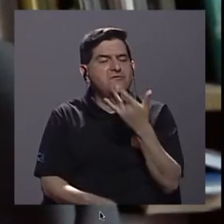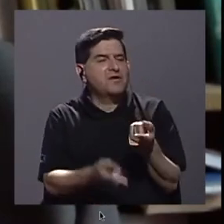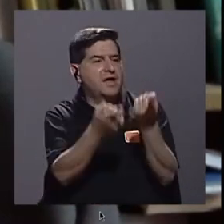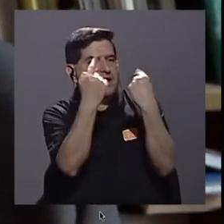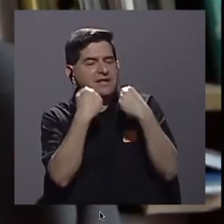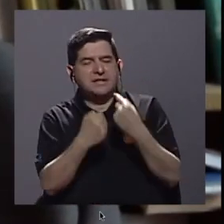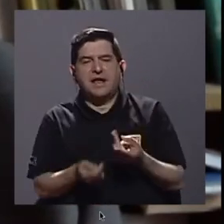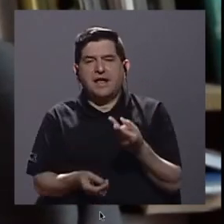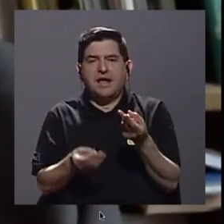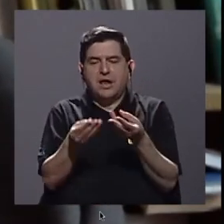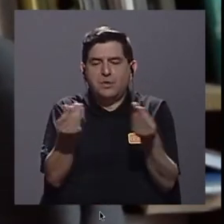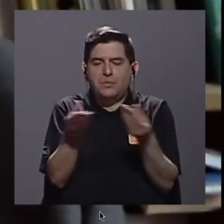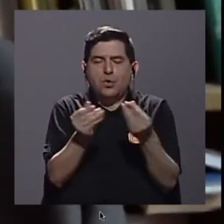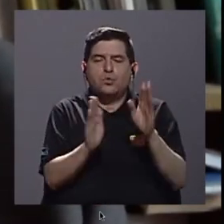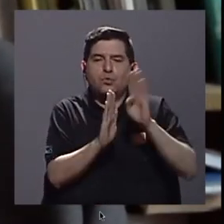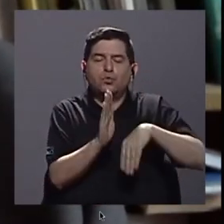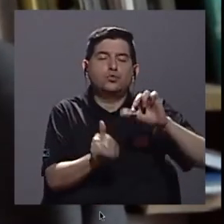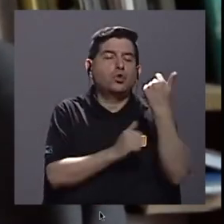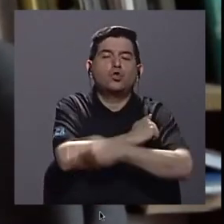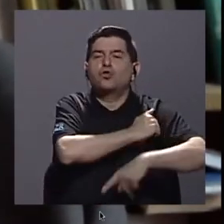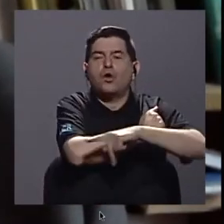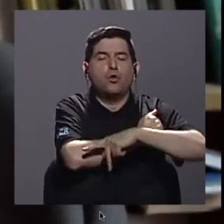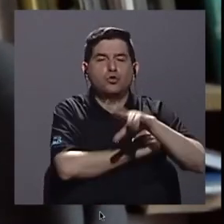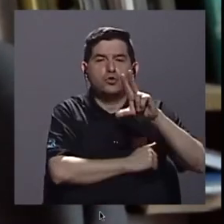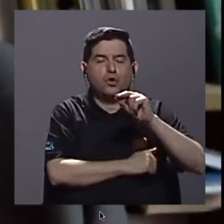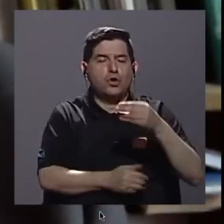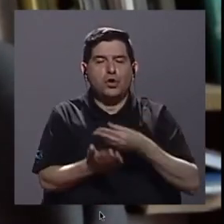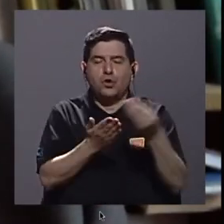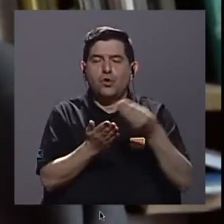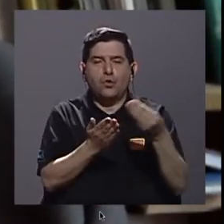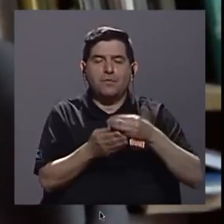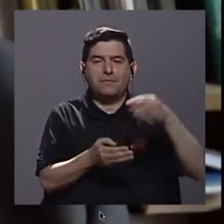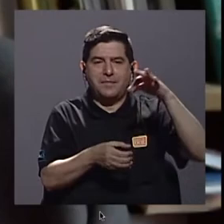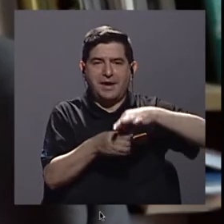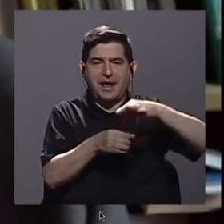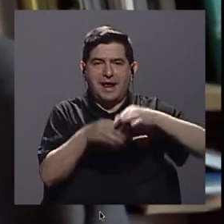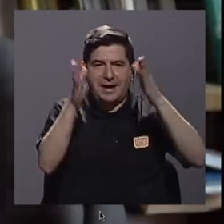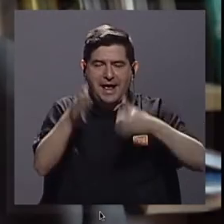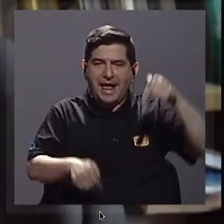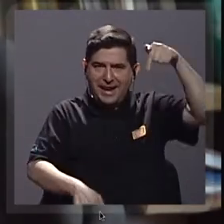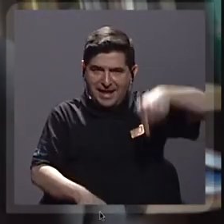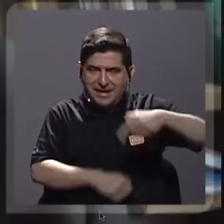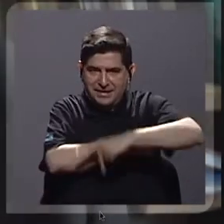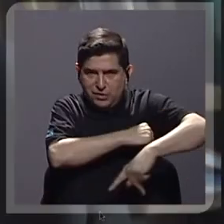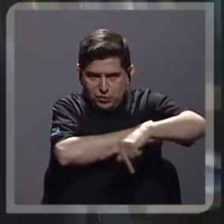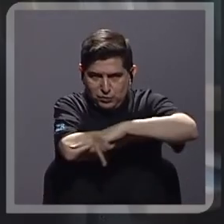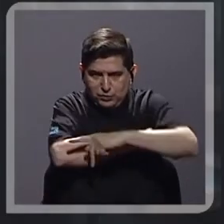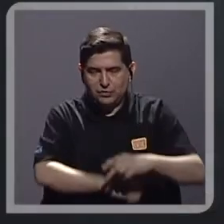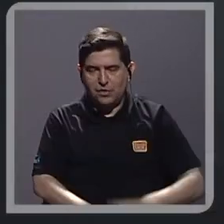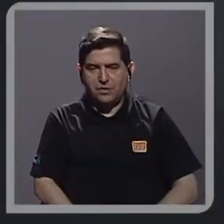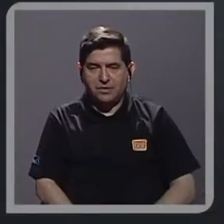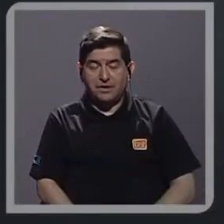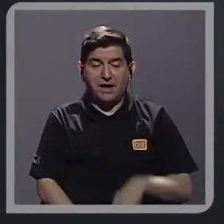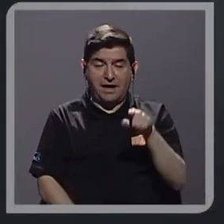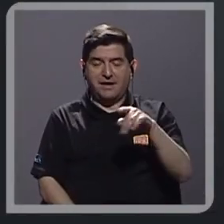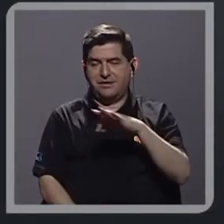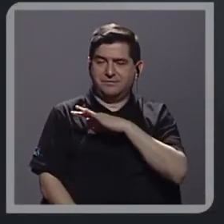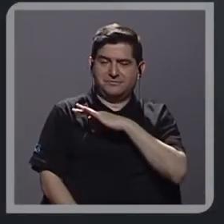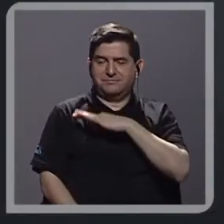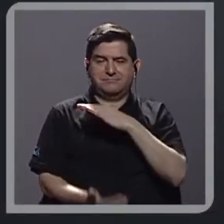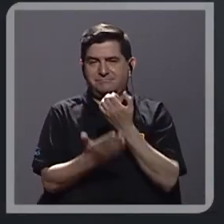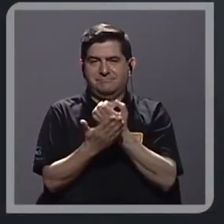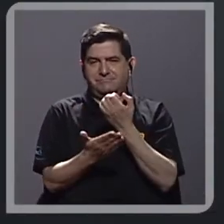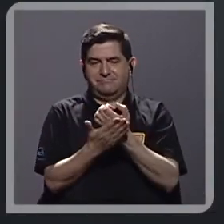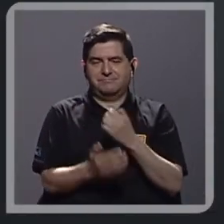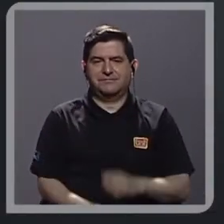productos baratos de otros países en lugar de comprarle a nuestros agricultores, ¿verdad? Porque ese es más rentable a ellos,